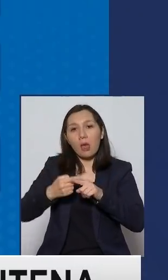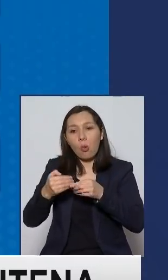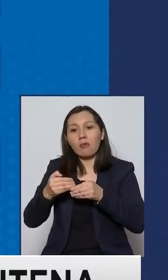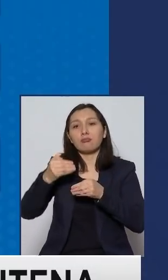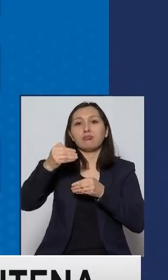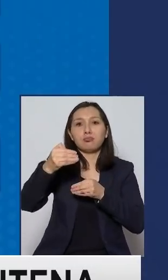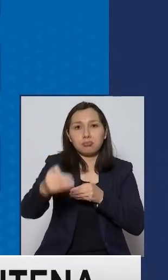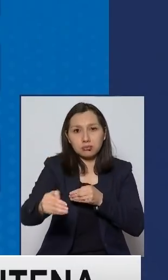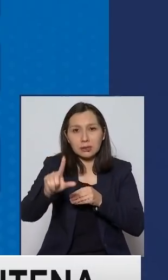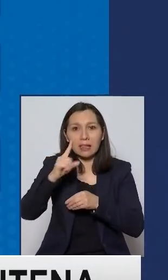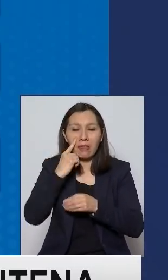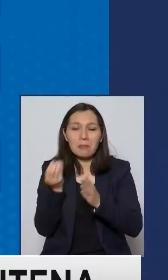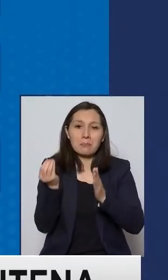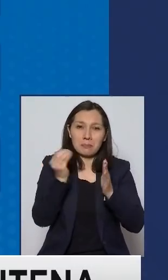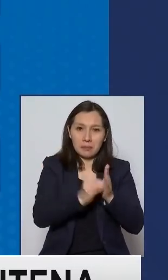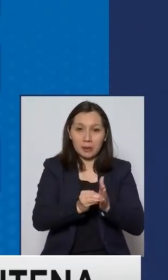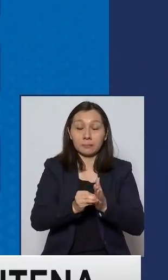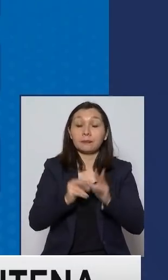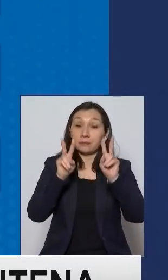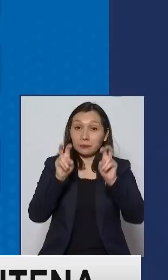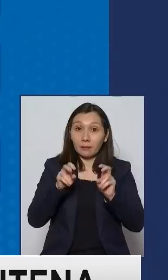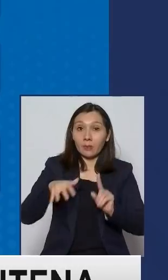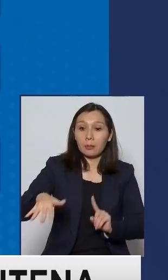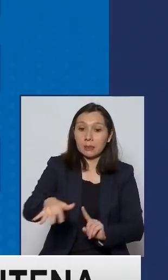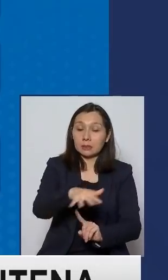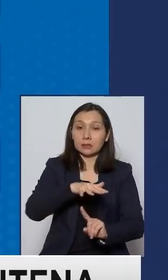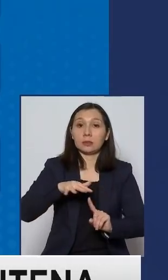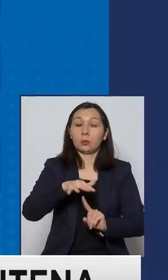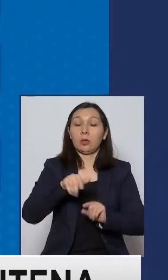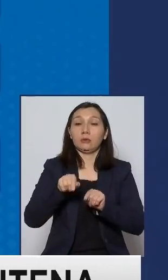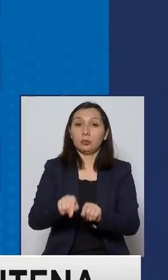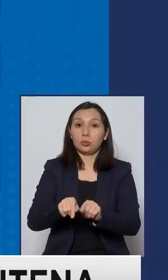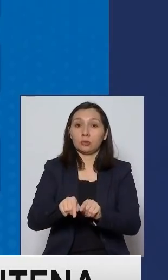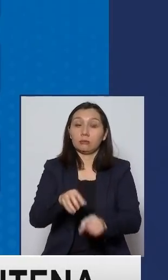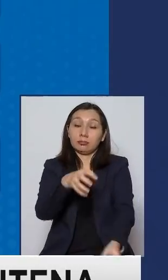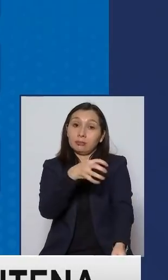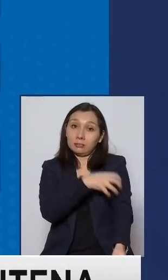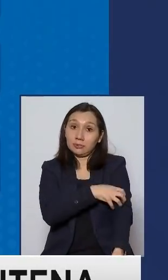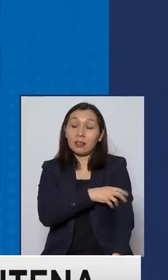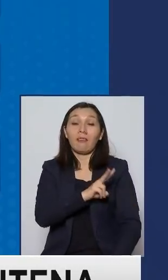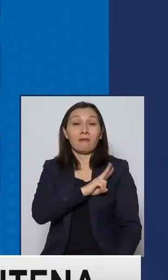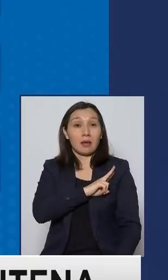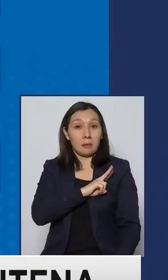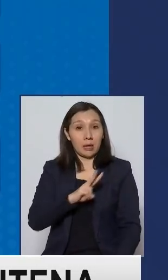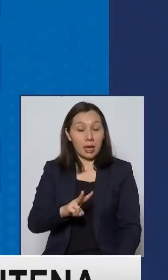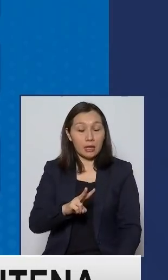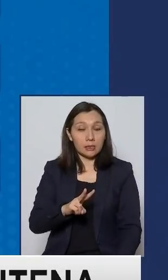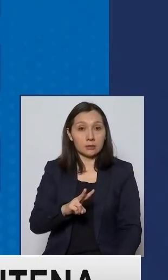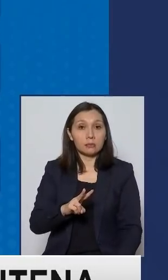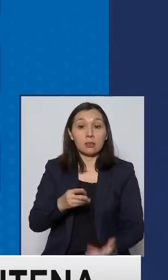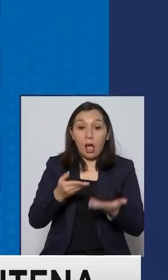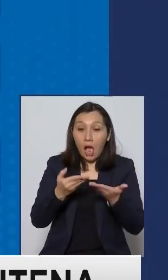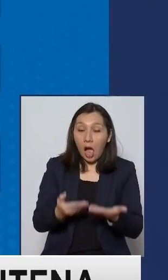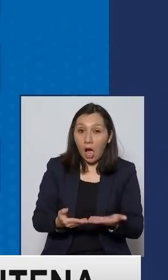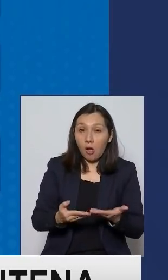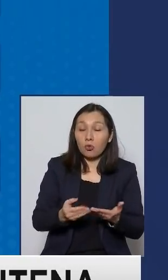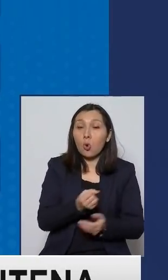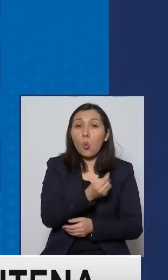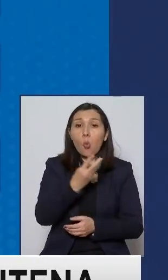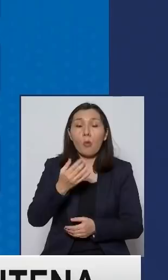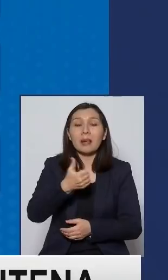en relación a la situación de la región de Valparaíso tenemos en este momento